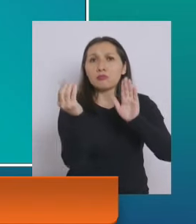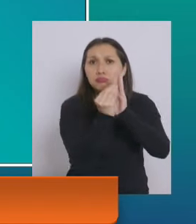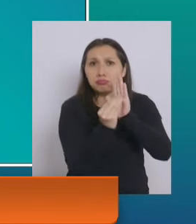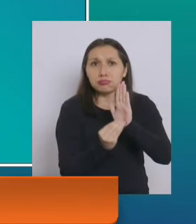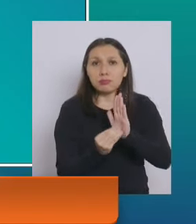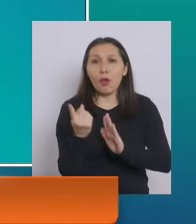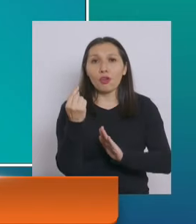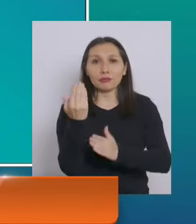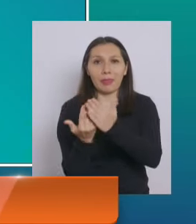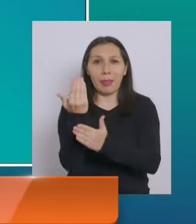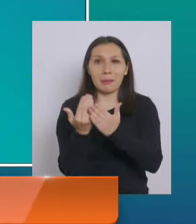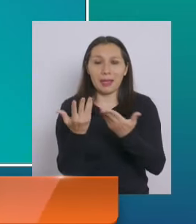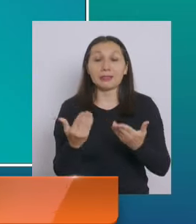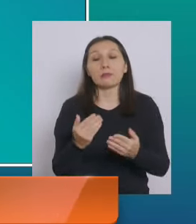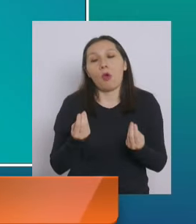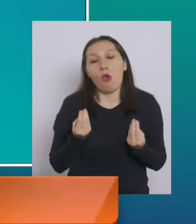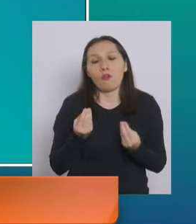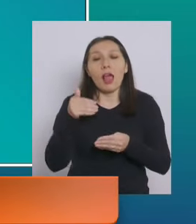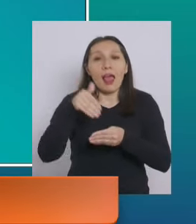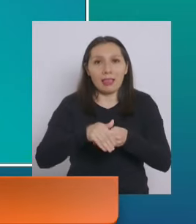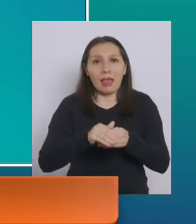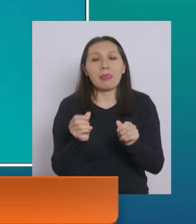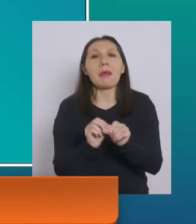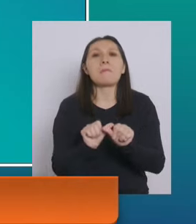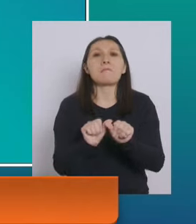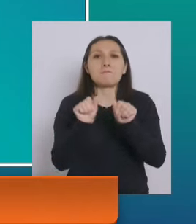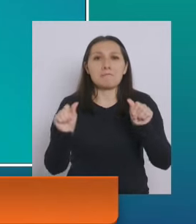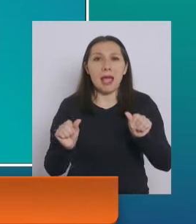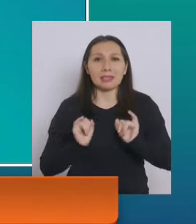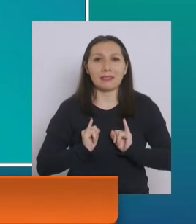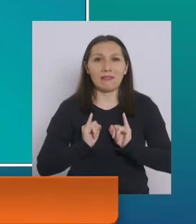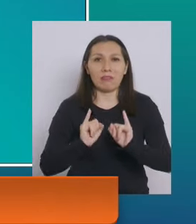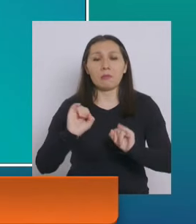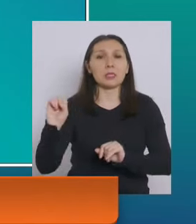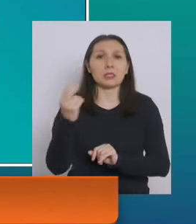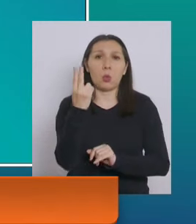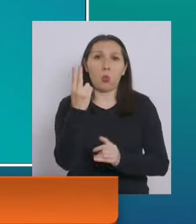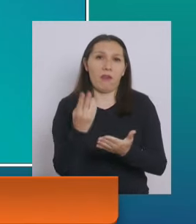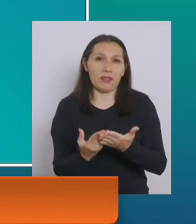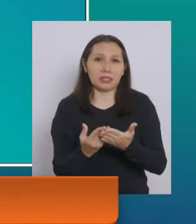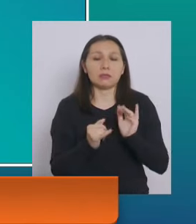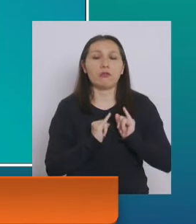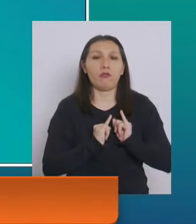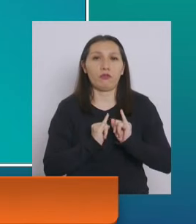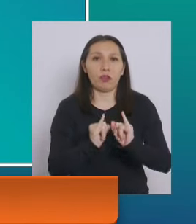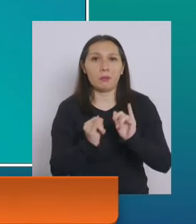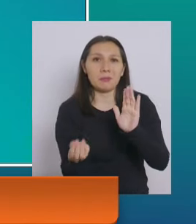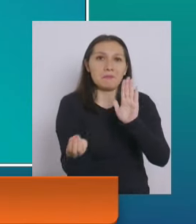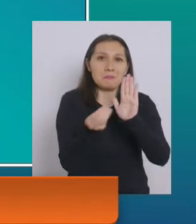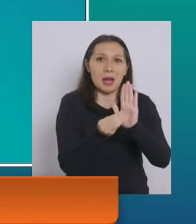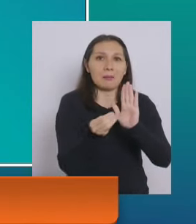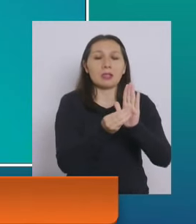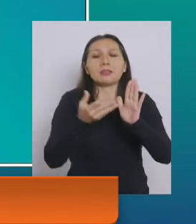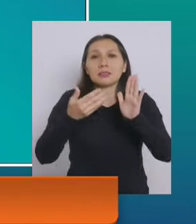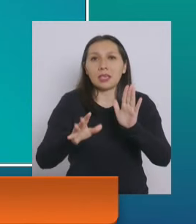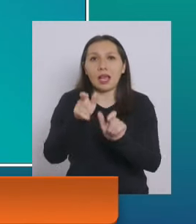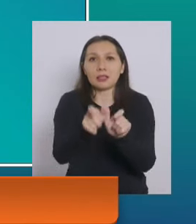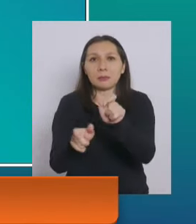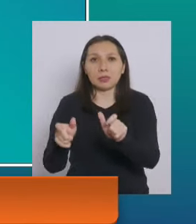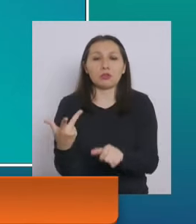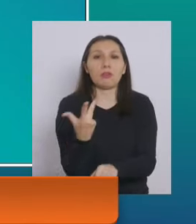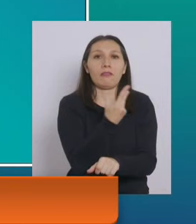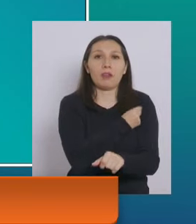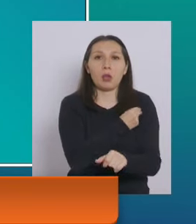mañana obviamente que en la tarde se hará un informe un segundo informe involucrando a las personas